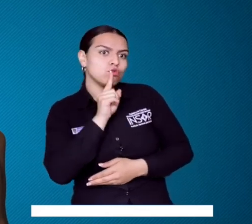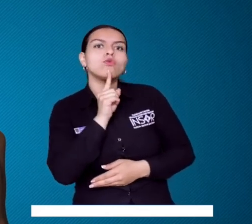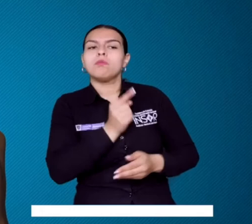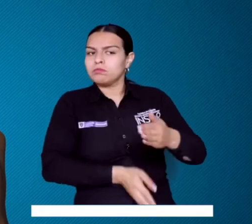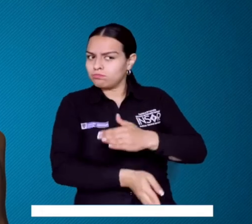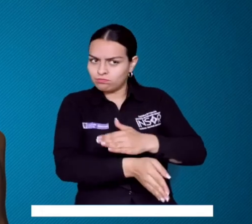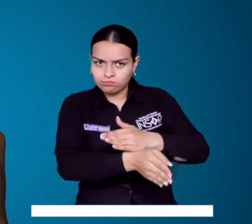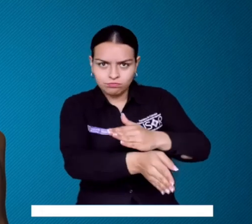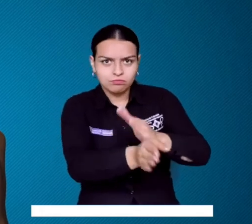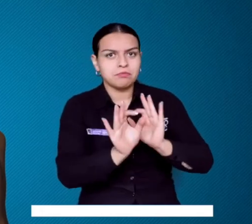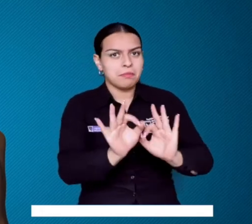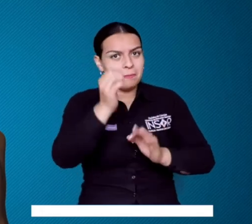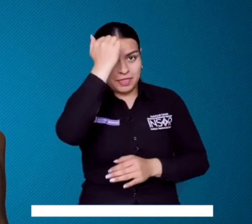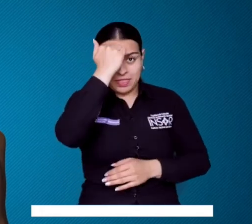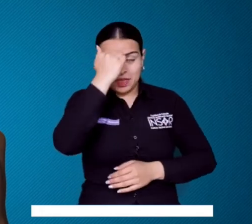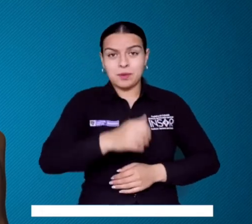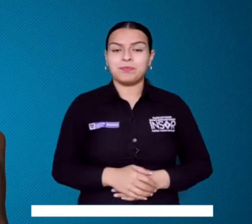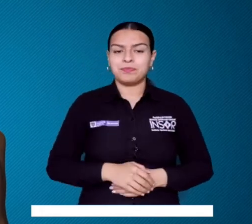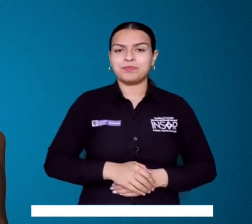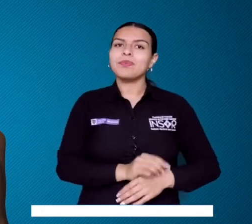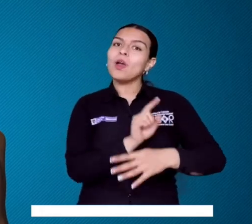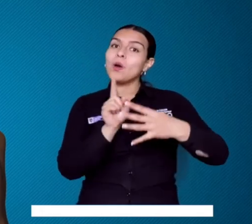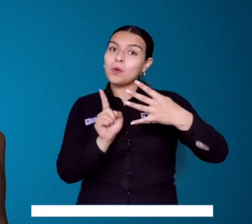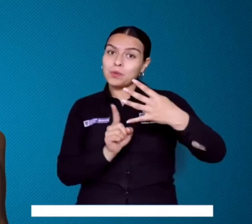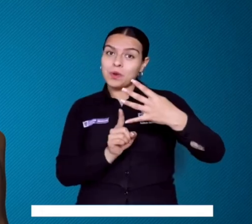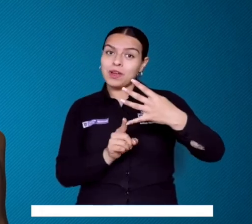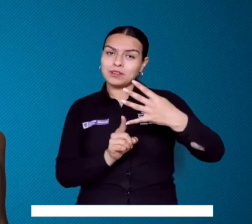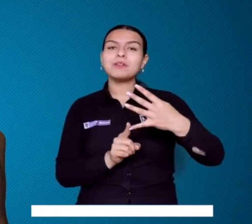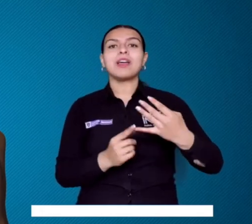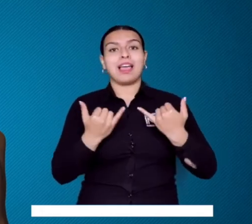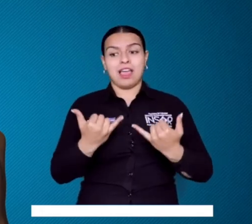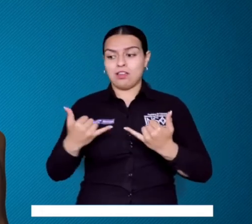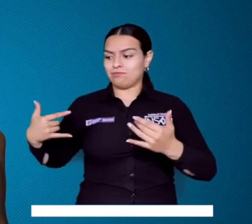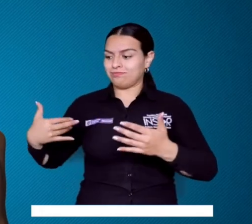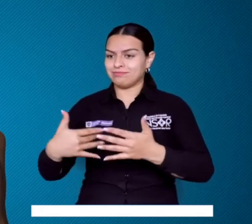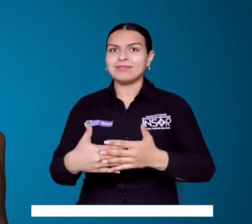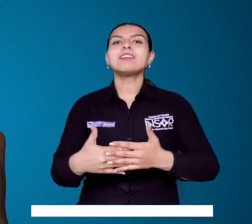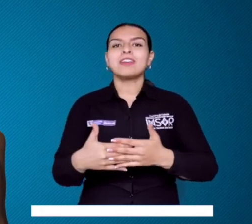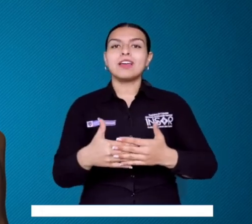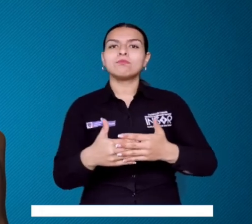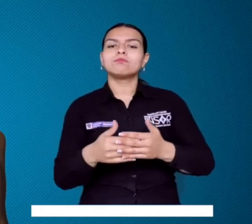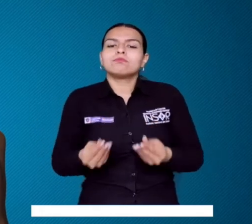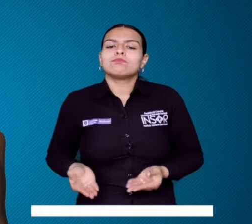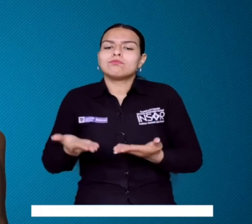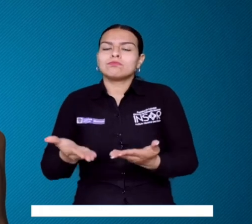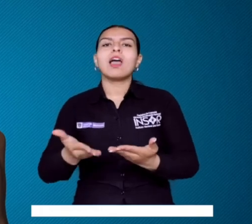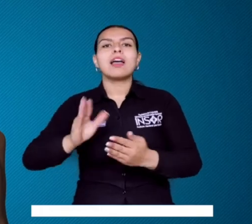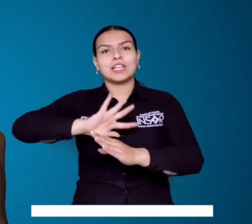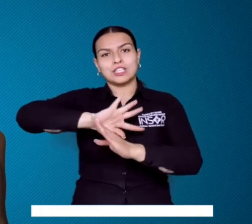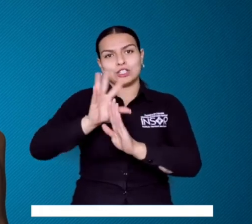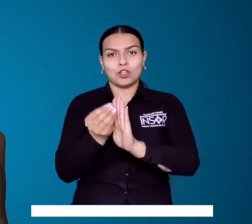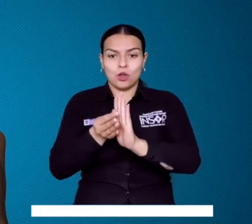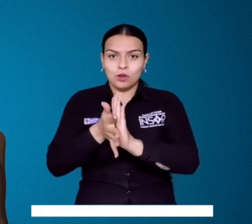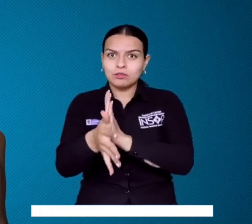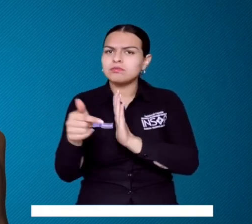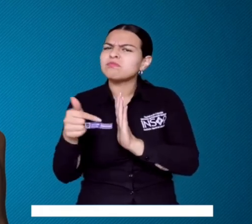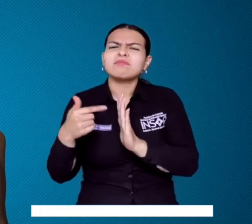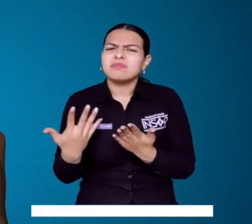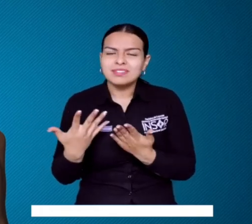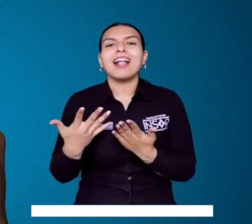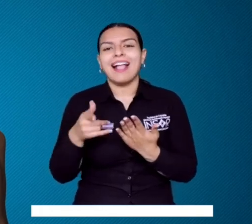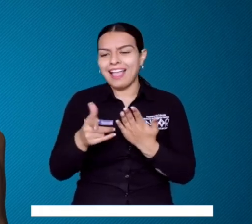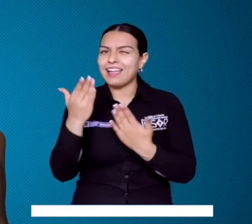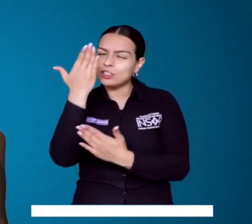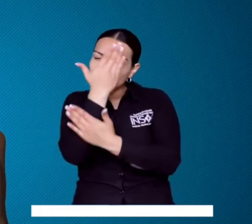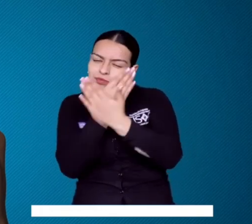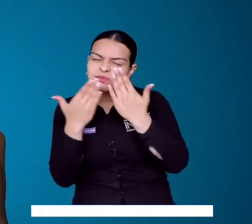están garantizando que los estudiantes sordos continúen con su proceso pedagógico. Y en cuarto lugar, durante esta vigencia, lanzamos la plataforma InsorLab.